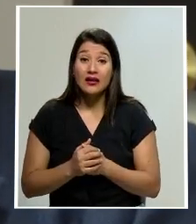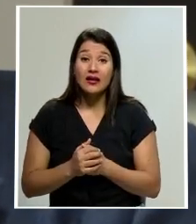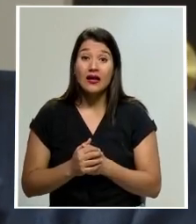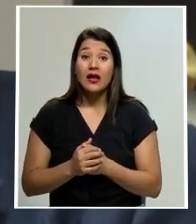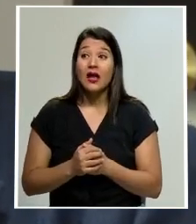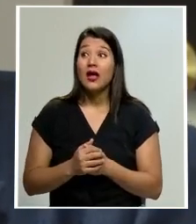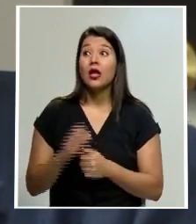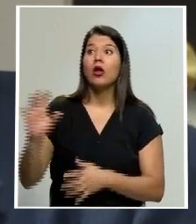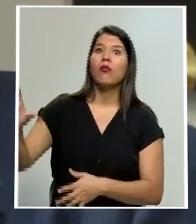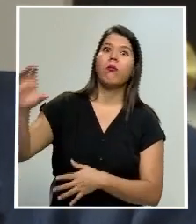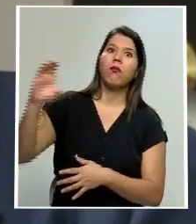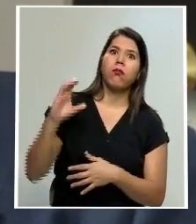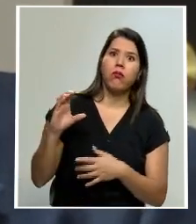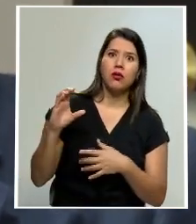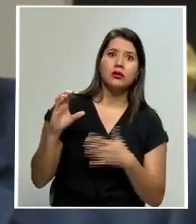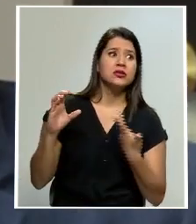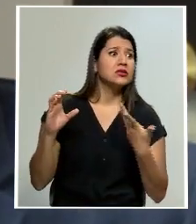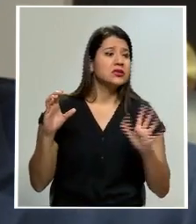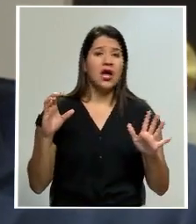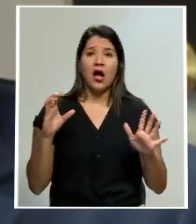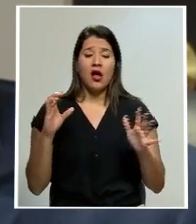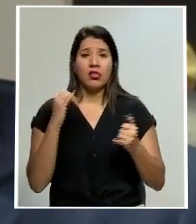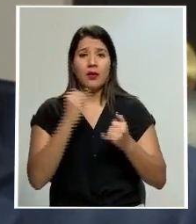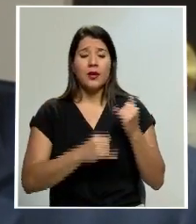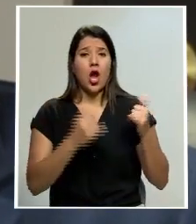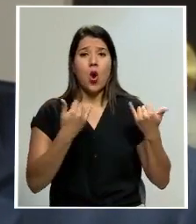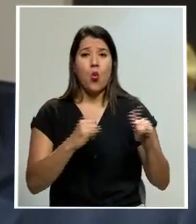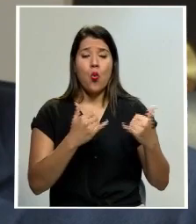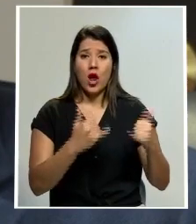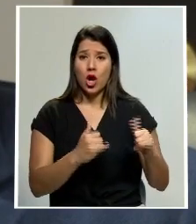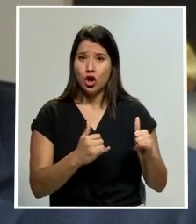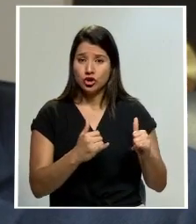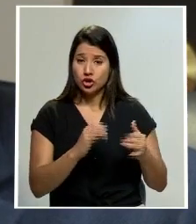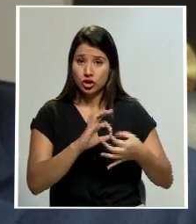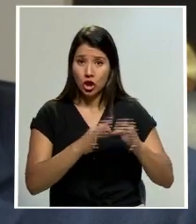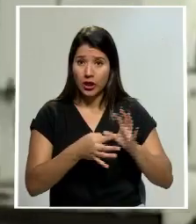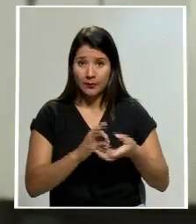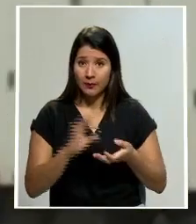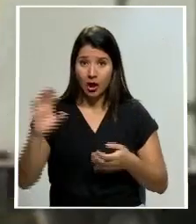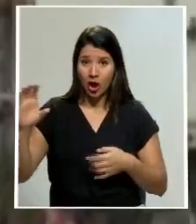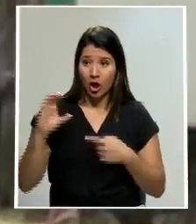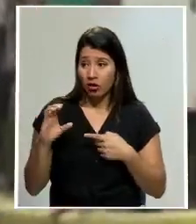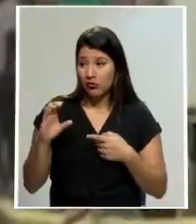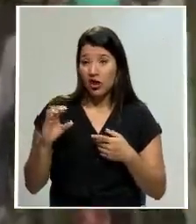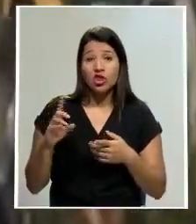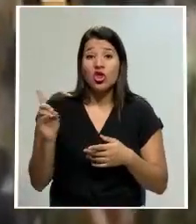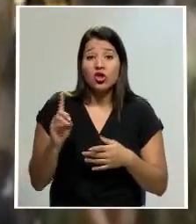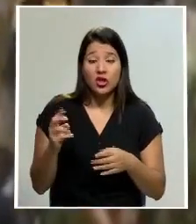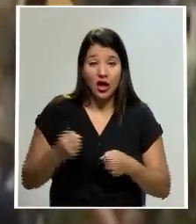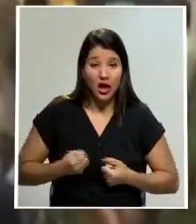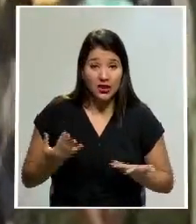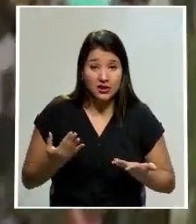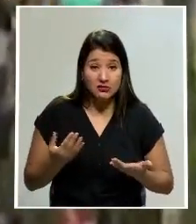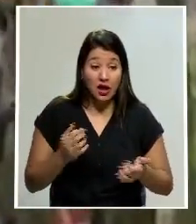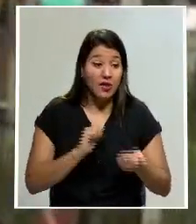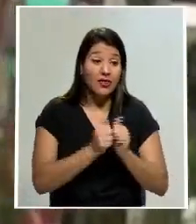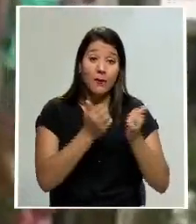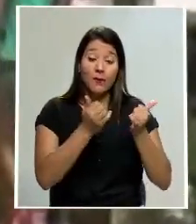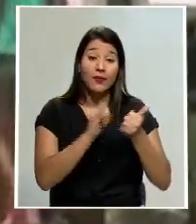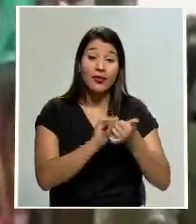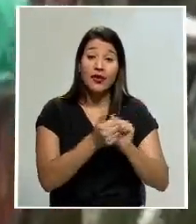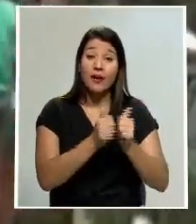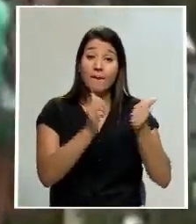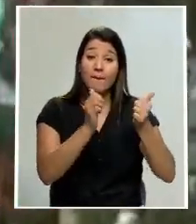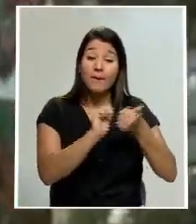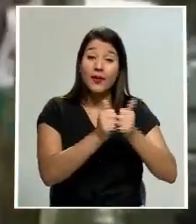sobrando todo el dinero y los atletas, los paratletas aquí en Costa Rica porque no pudieron ir. Henry Rabe en ciclismo, Sherman Witte